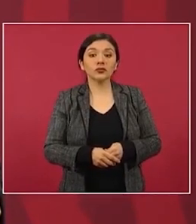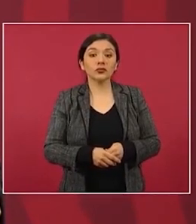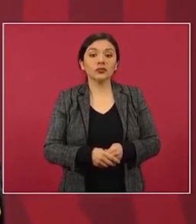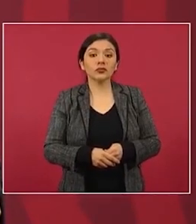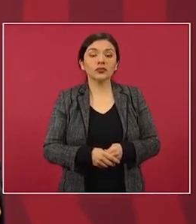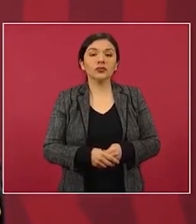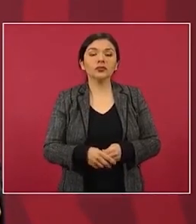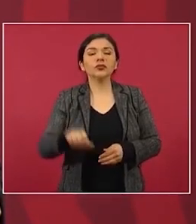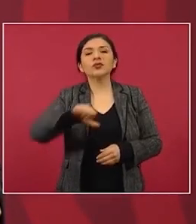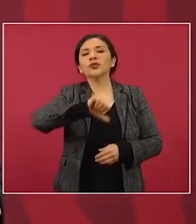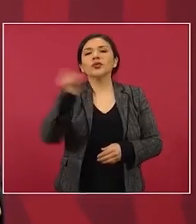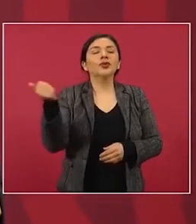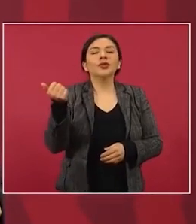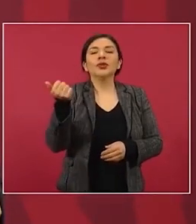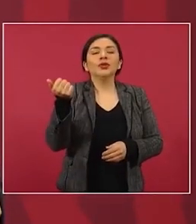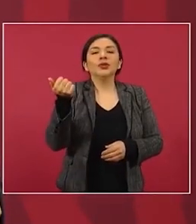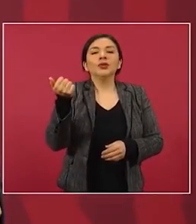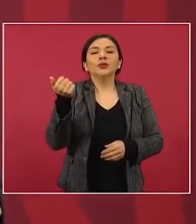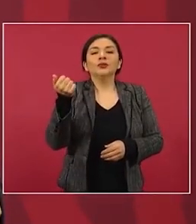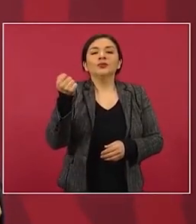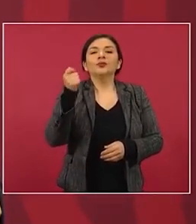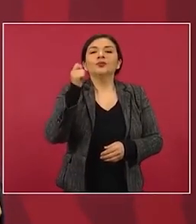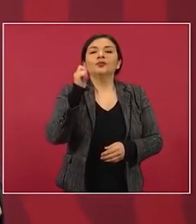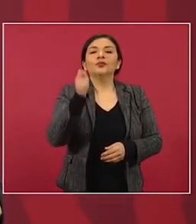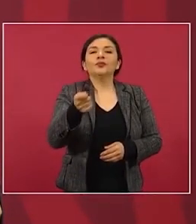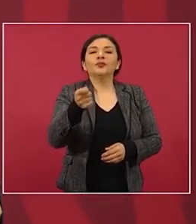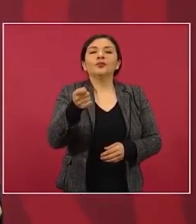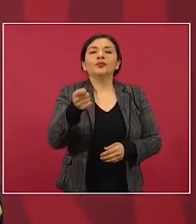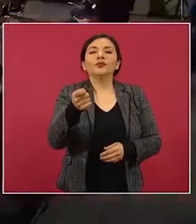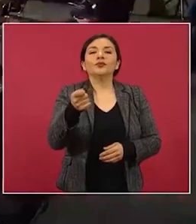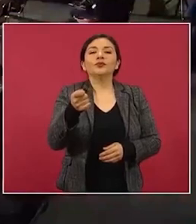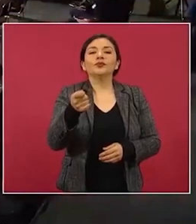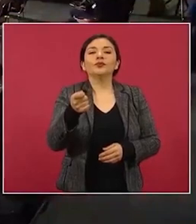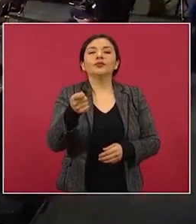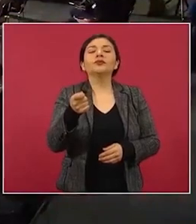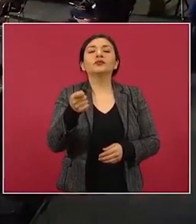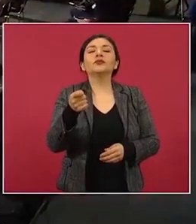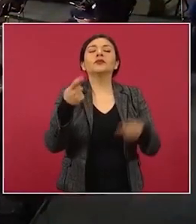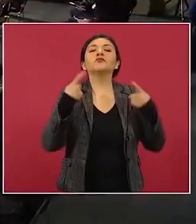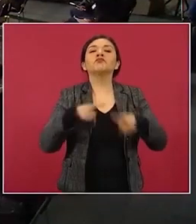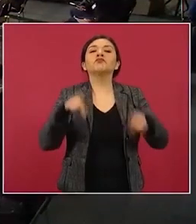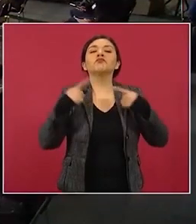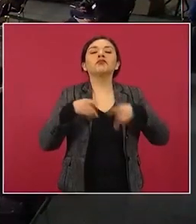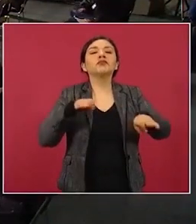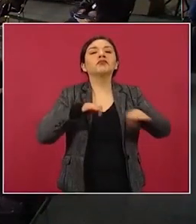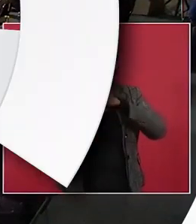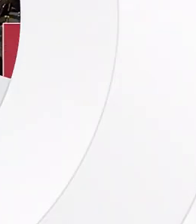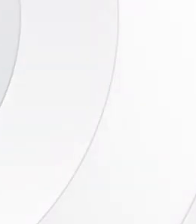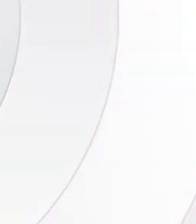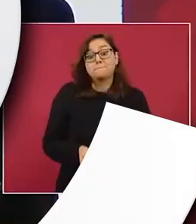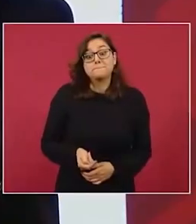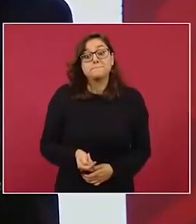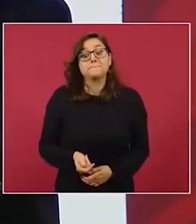los que cobran sin trabajar. Aviadores.